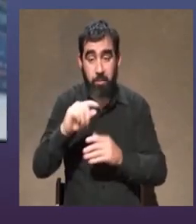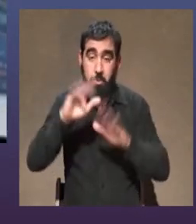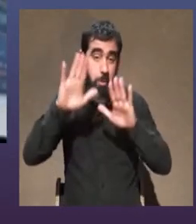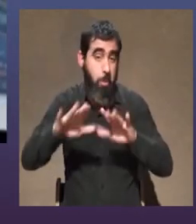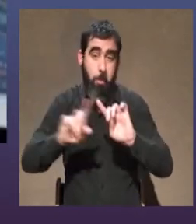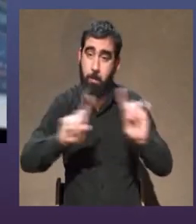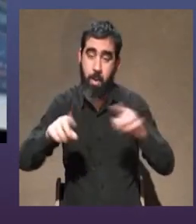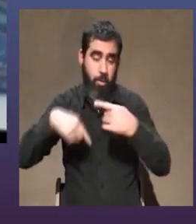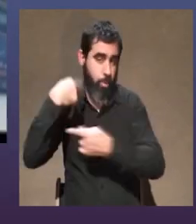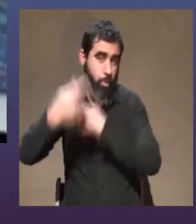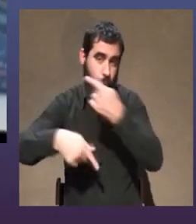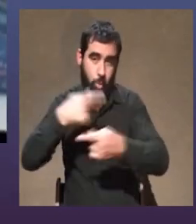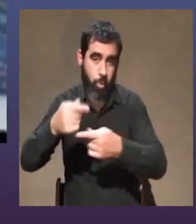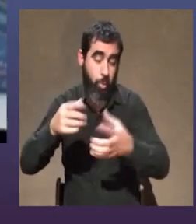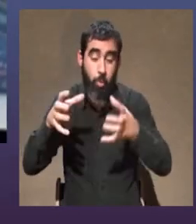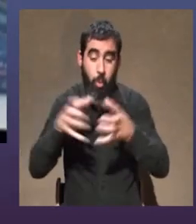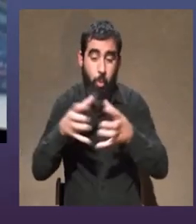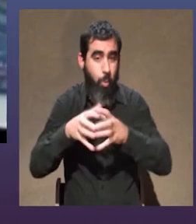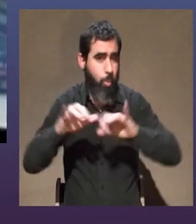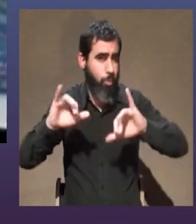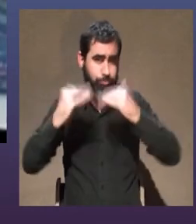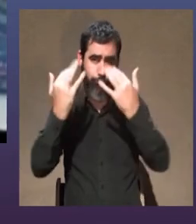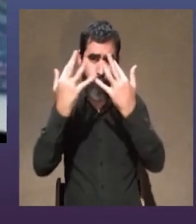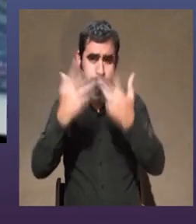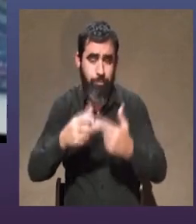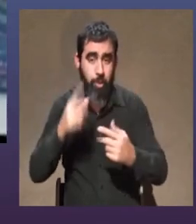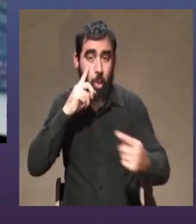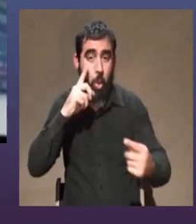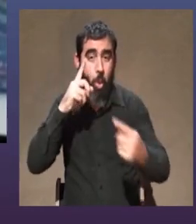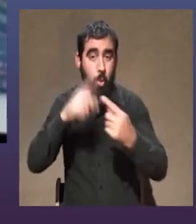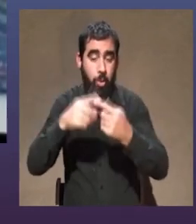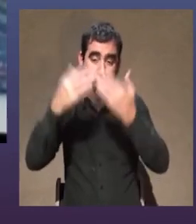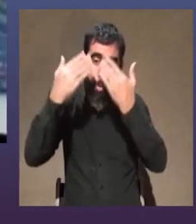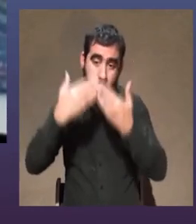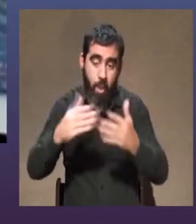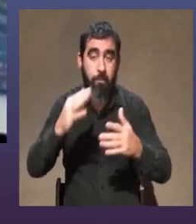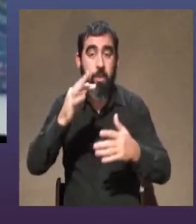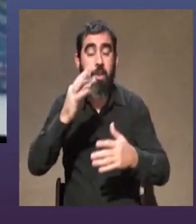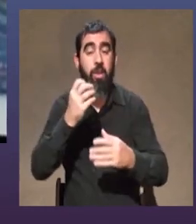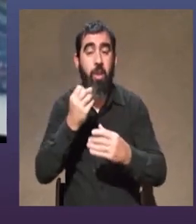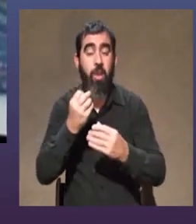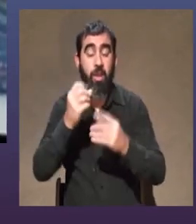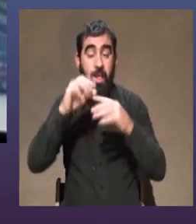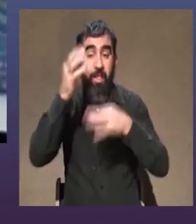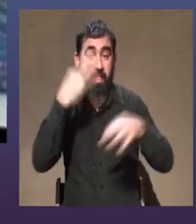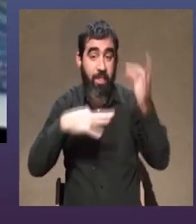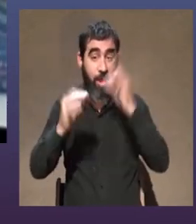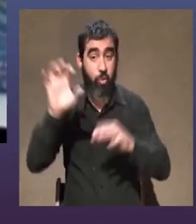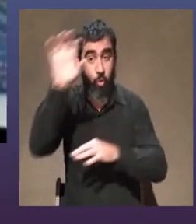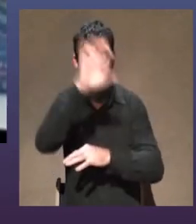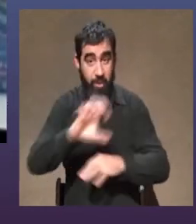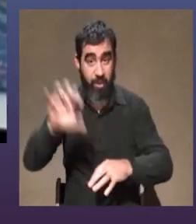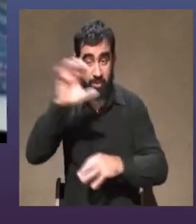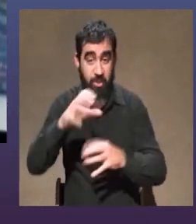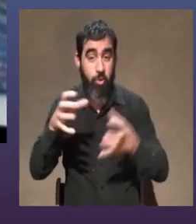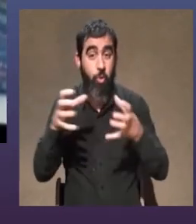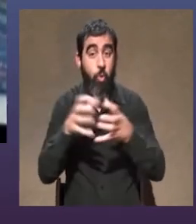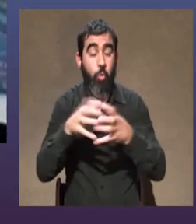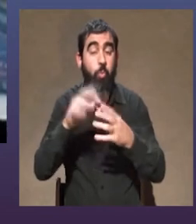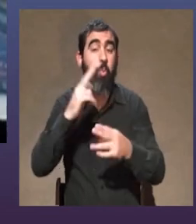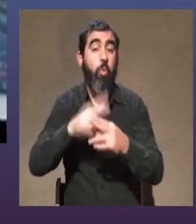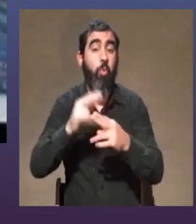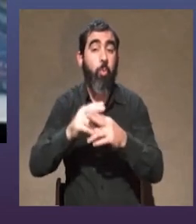porque inmediatamente se formó un grupo que tuvo por finalidad reabrir a Florencio Sánchez del Cerro. Ese grupo fue el taller de teatro La Gotera que